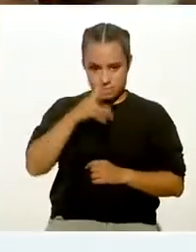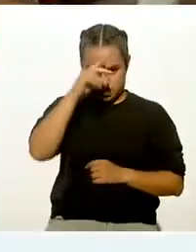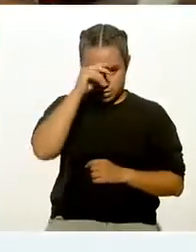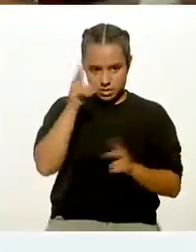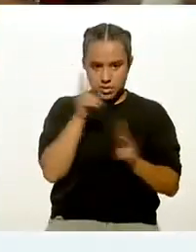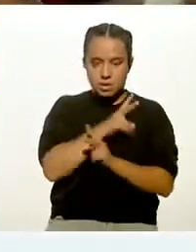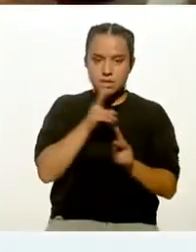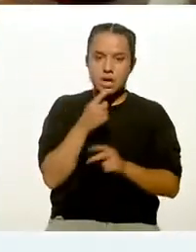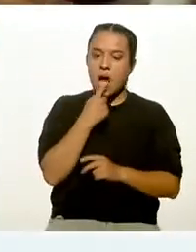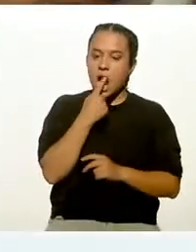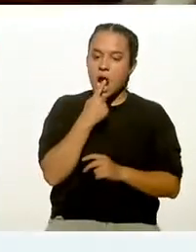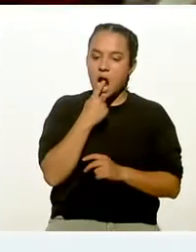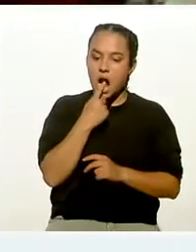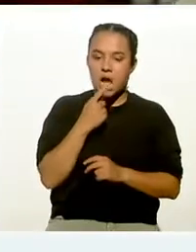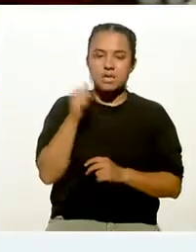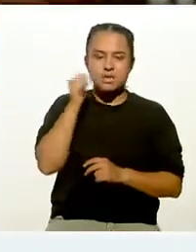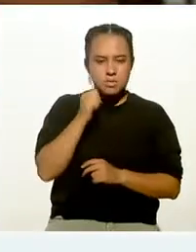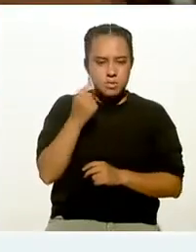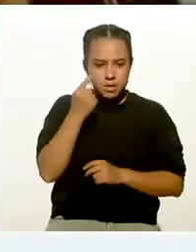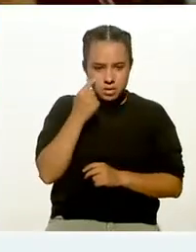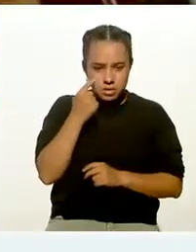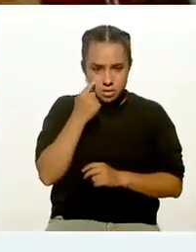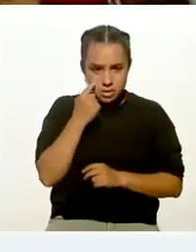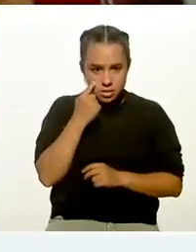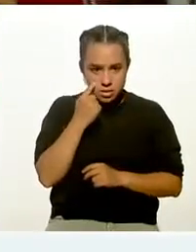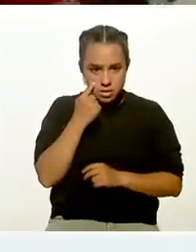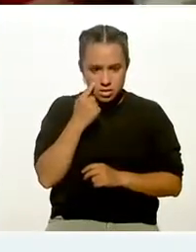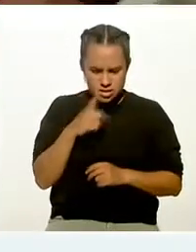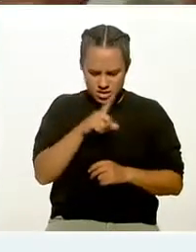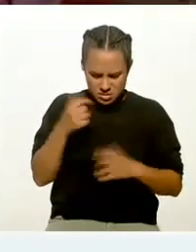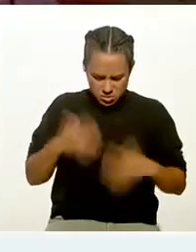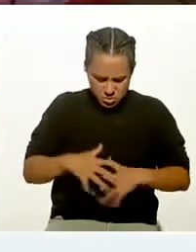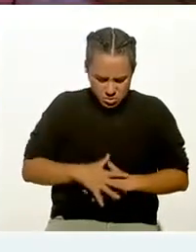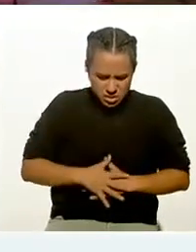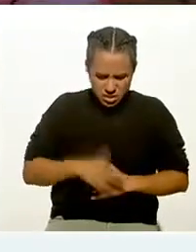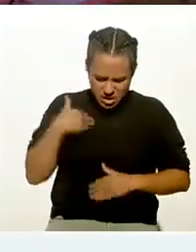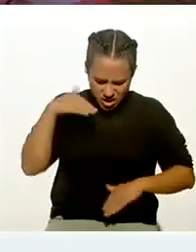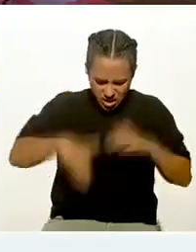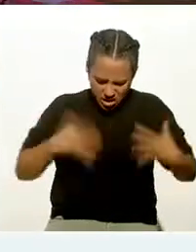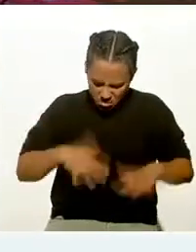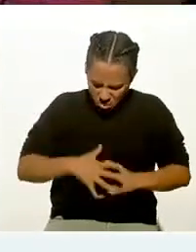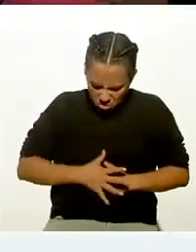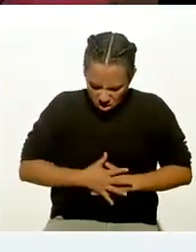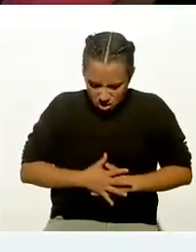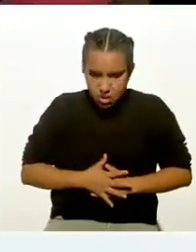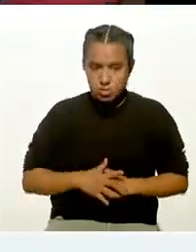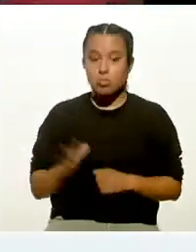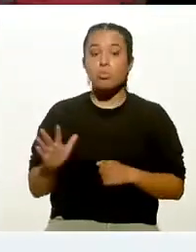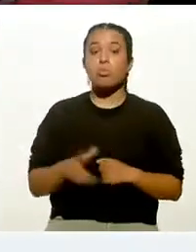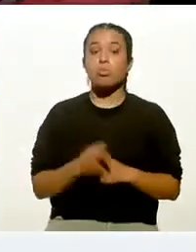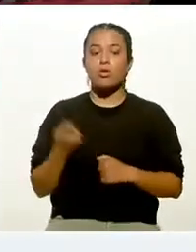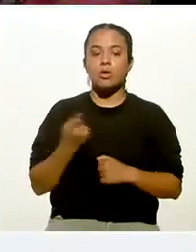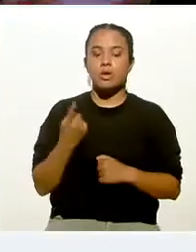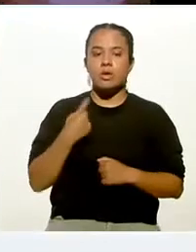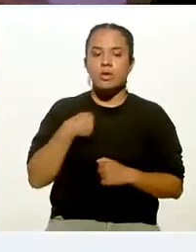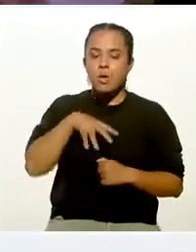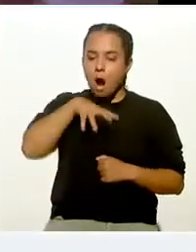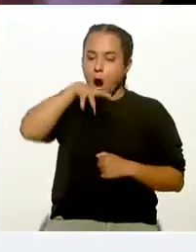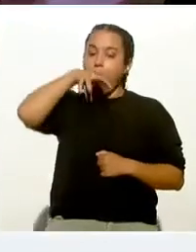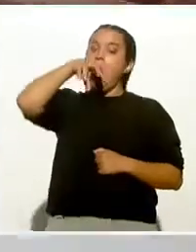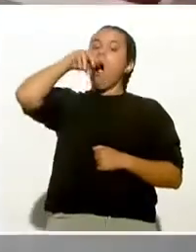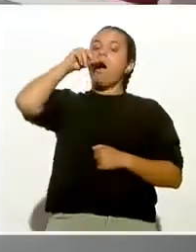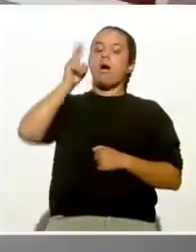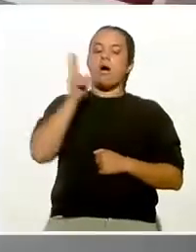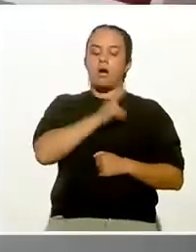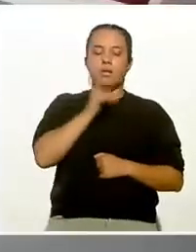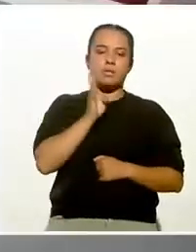boca, porque es muy común entonces que nos duele el estómago después de nadar. Y esto es porque tragué aire. Ok.